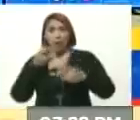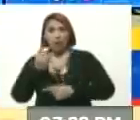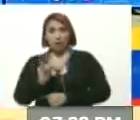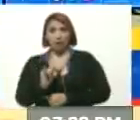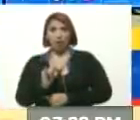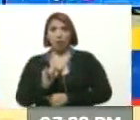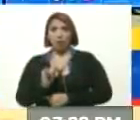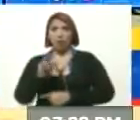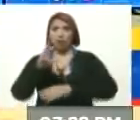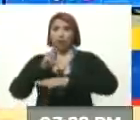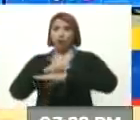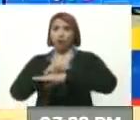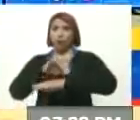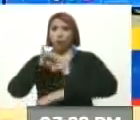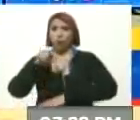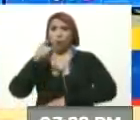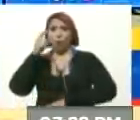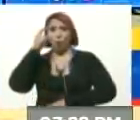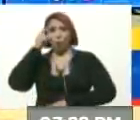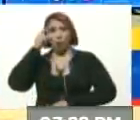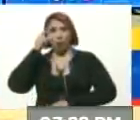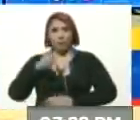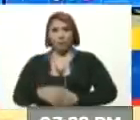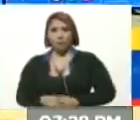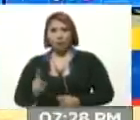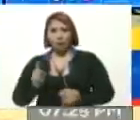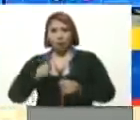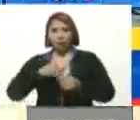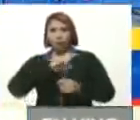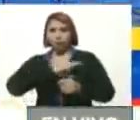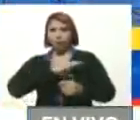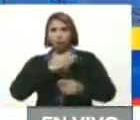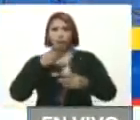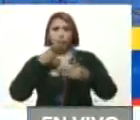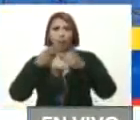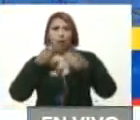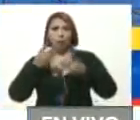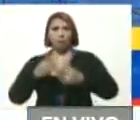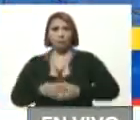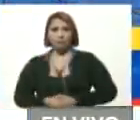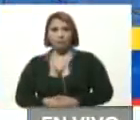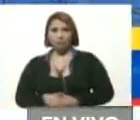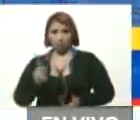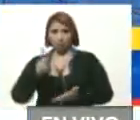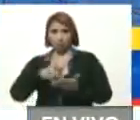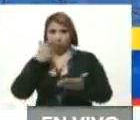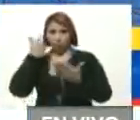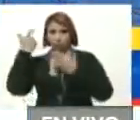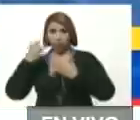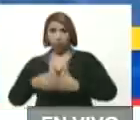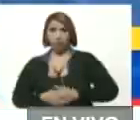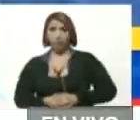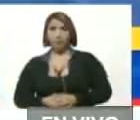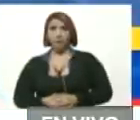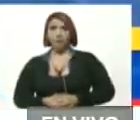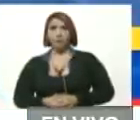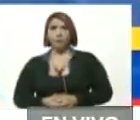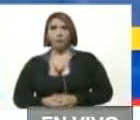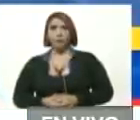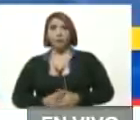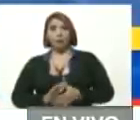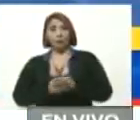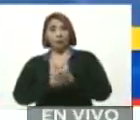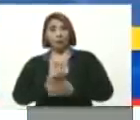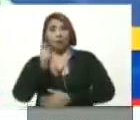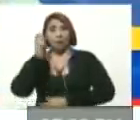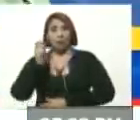Jorge Rodríguez, miembro de la comisión de diálogo, presente. Está la compañera